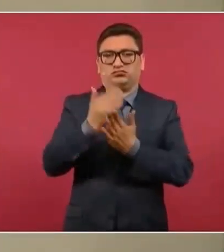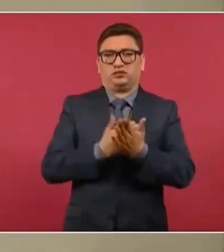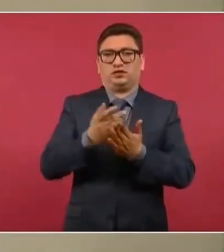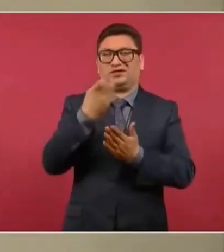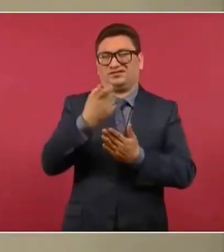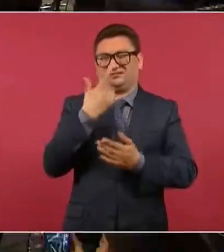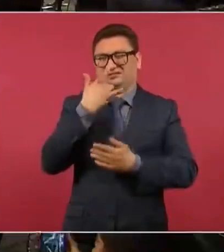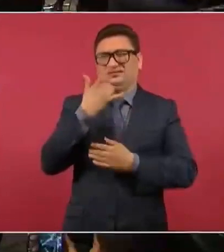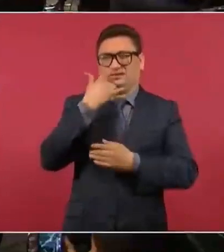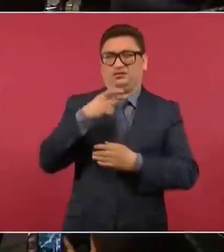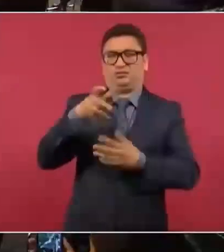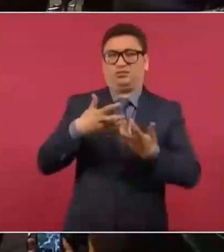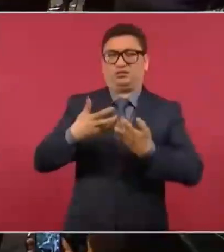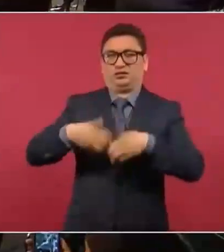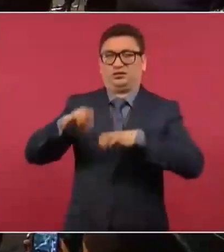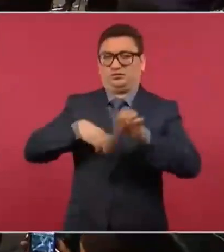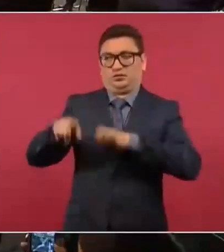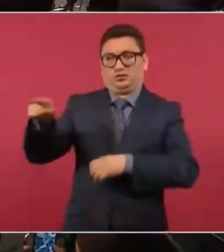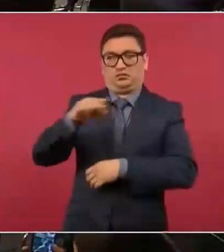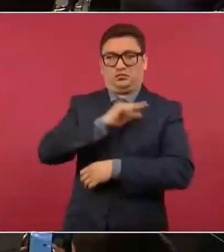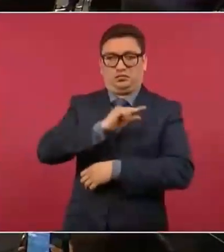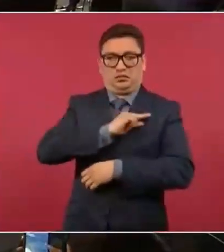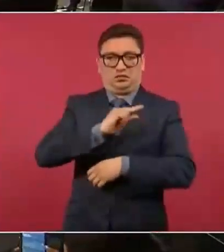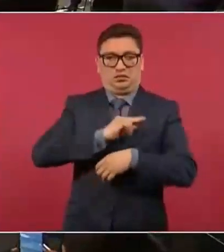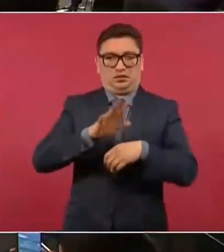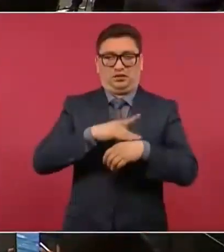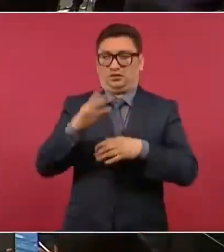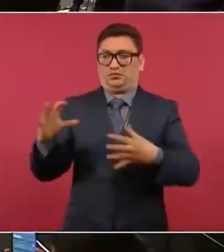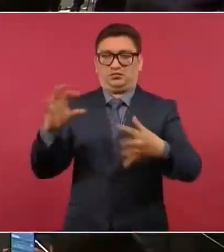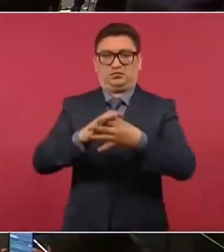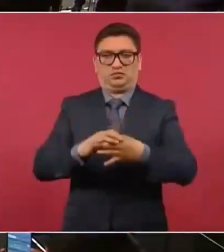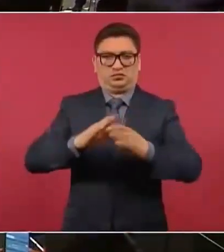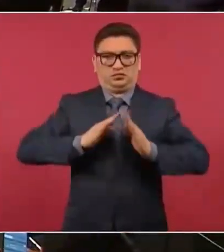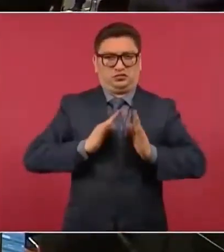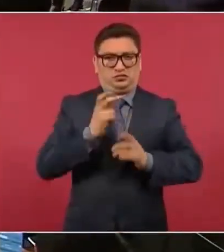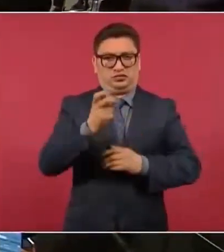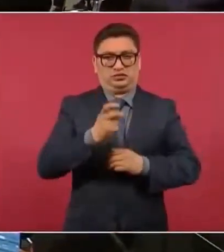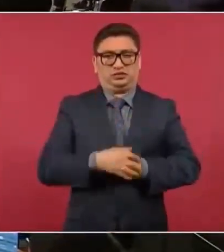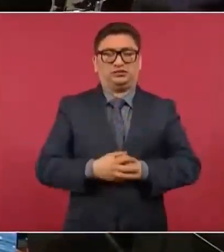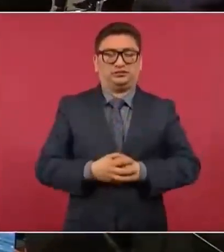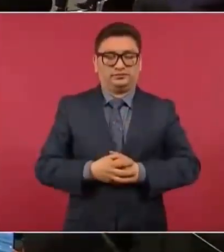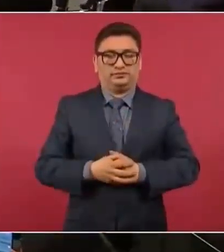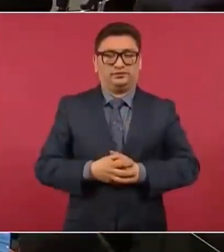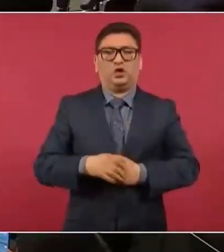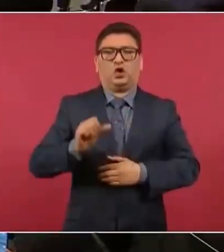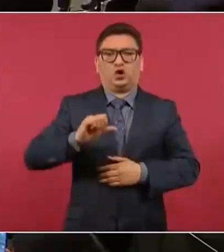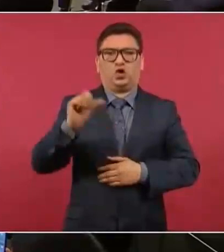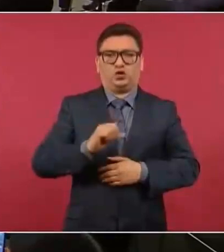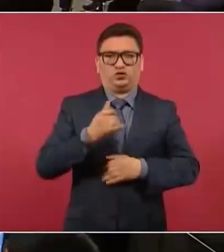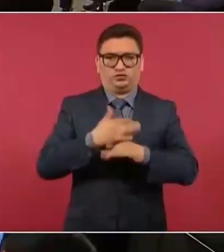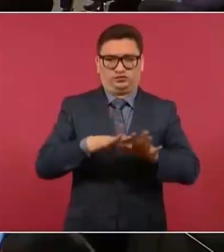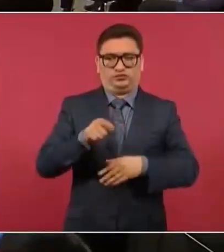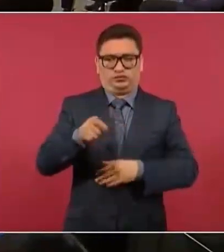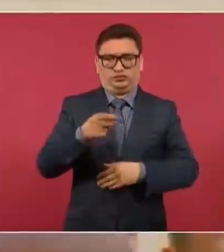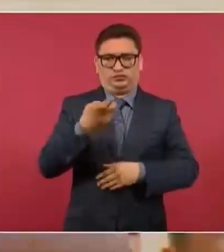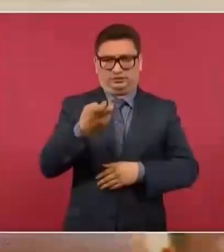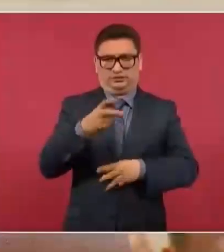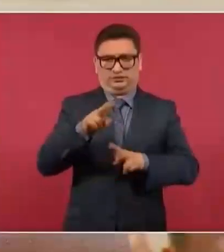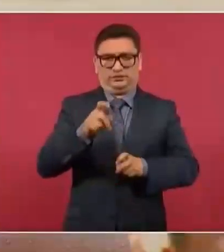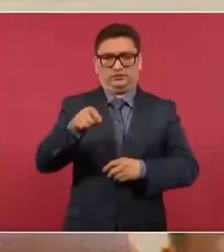irregulares de esta empresa, que es cuestión privada, con el Ejército. Entonces, para ver... Informa sobre esto